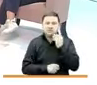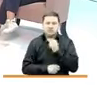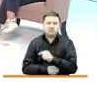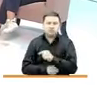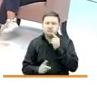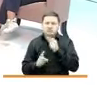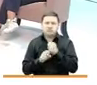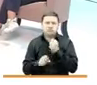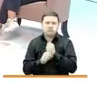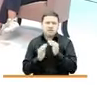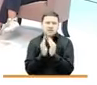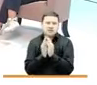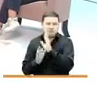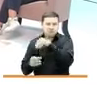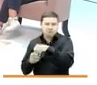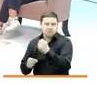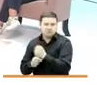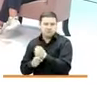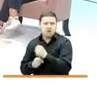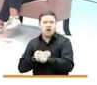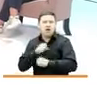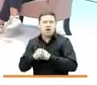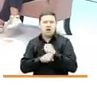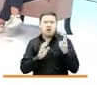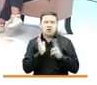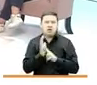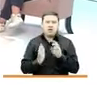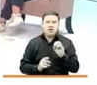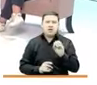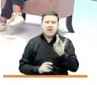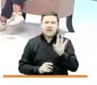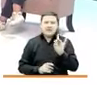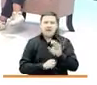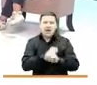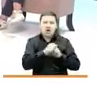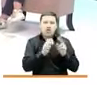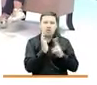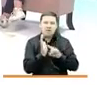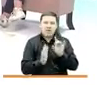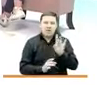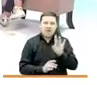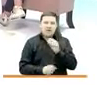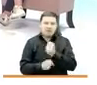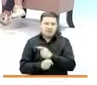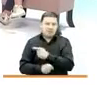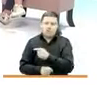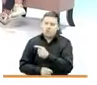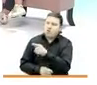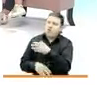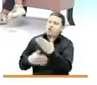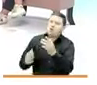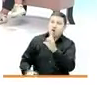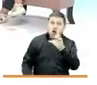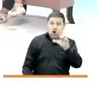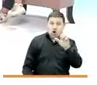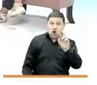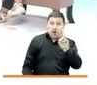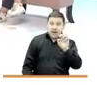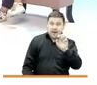trabaja en el instituto desde el año 2015. Bueno, ¿cómo estás? Lorena, ¿cómo te va?